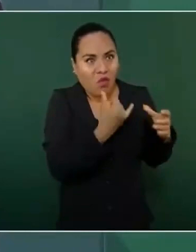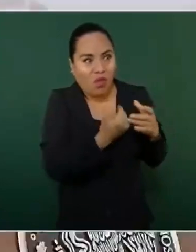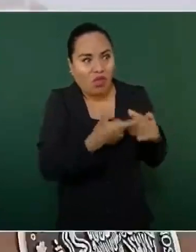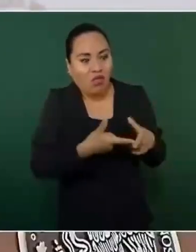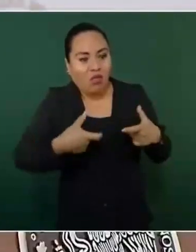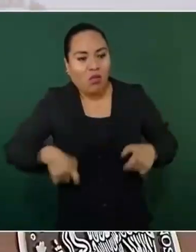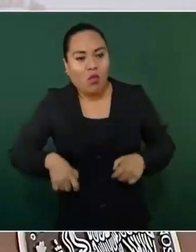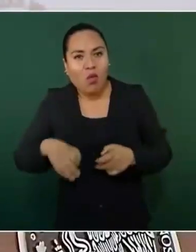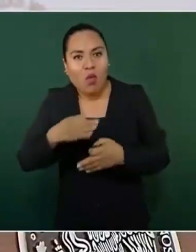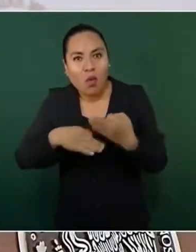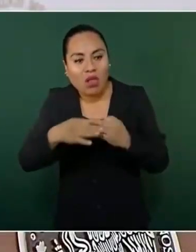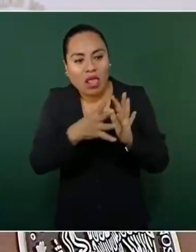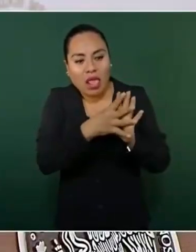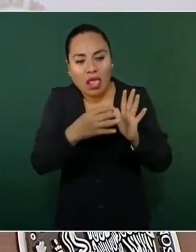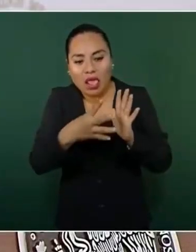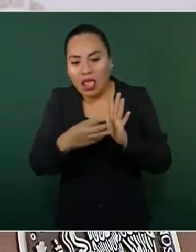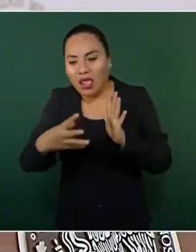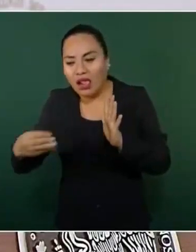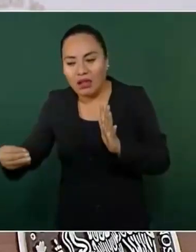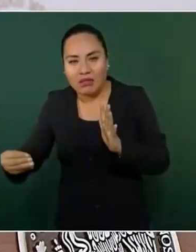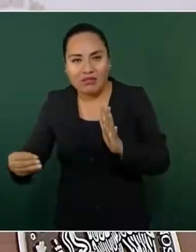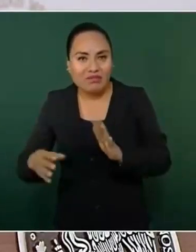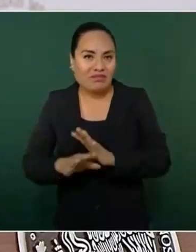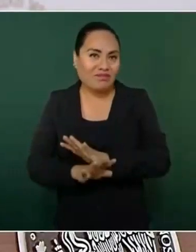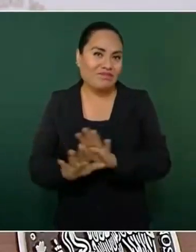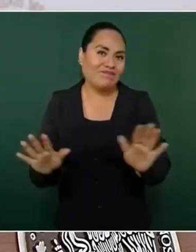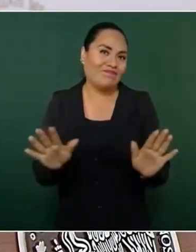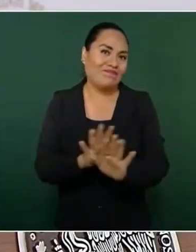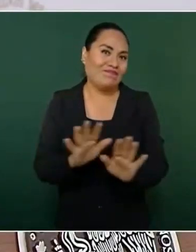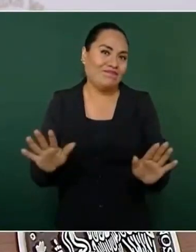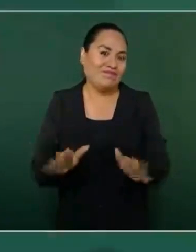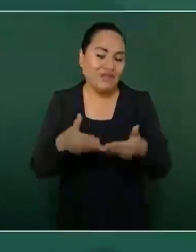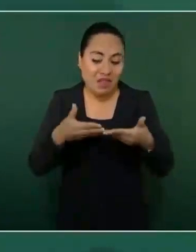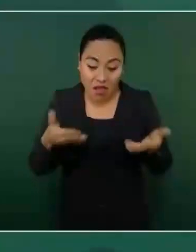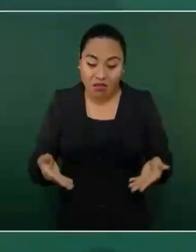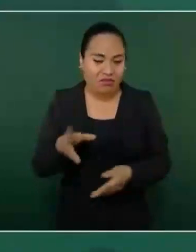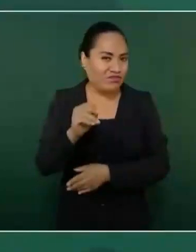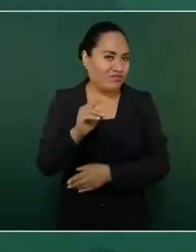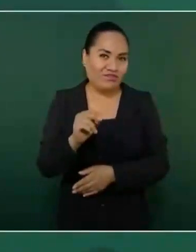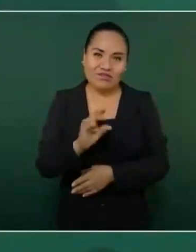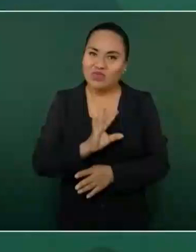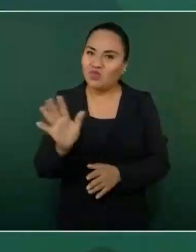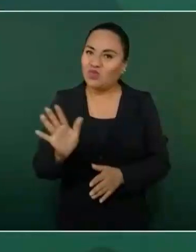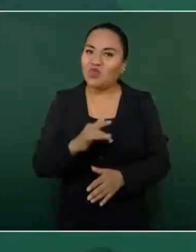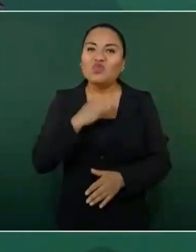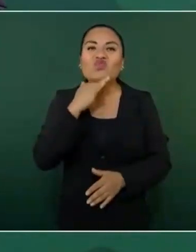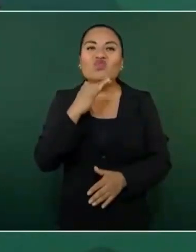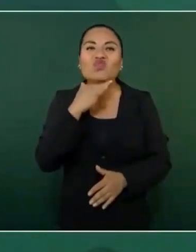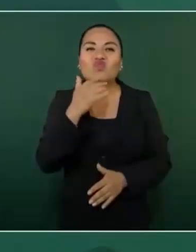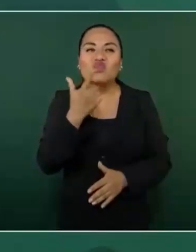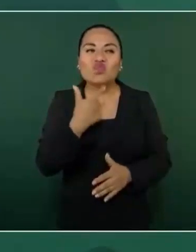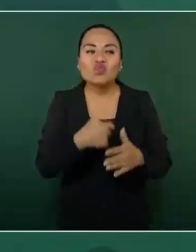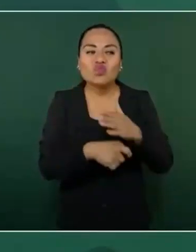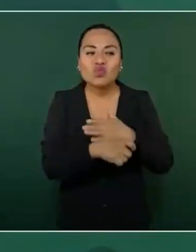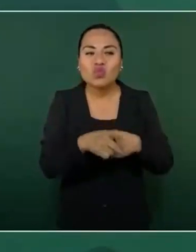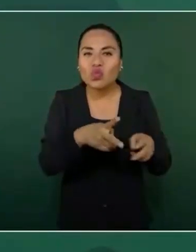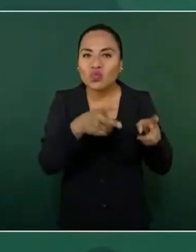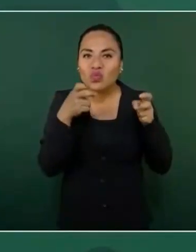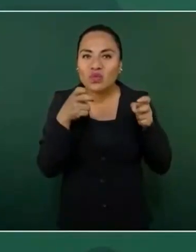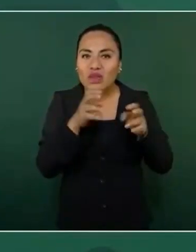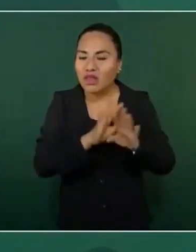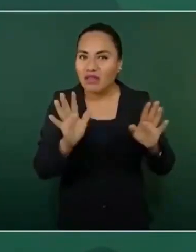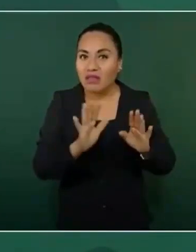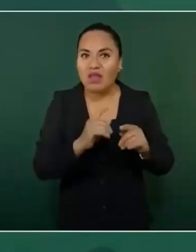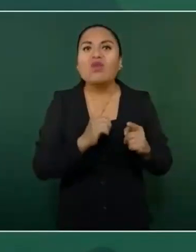terminó. Ya no se permite la corrupción. Arriba, que es donde más había,